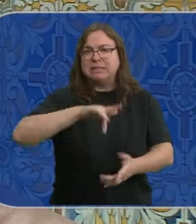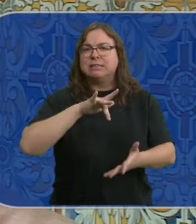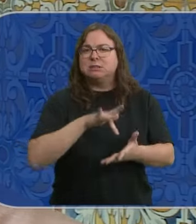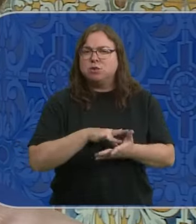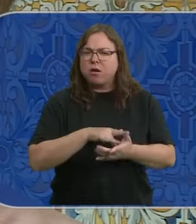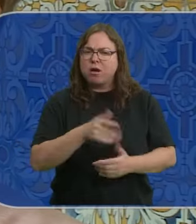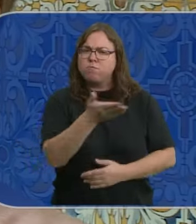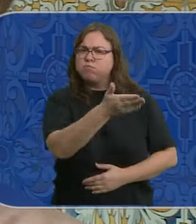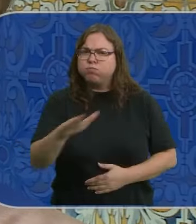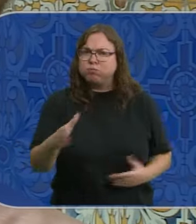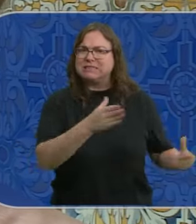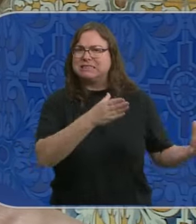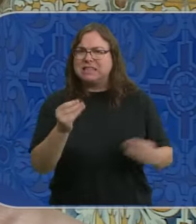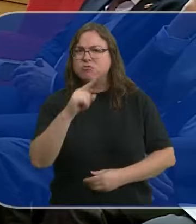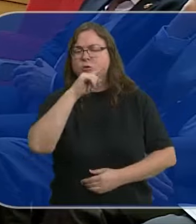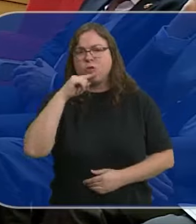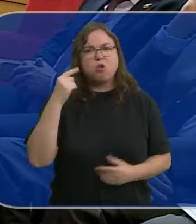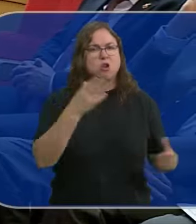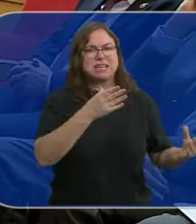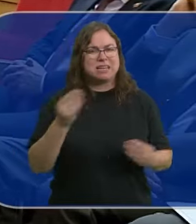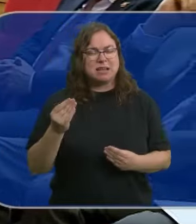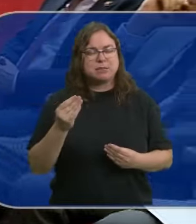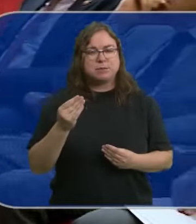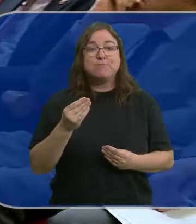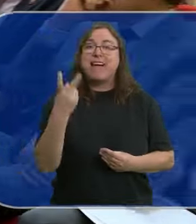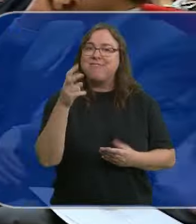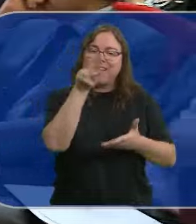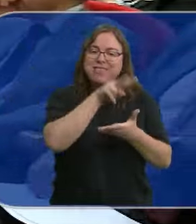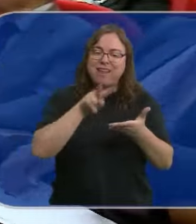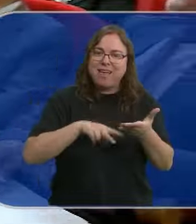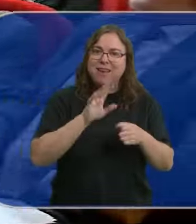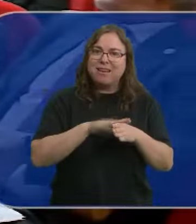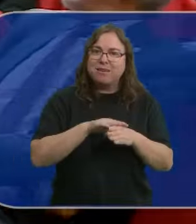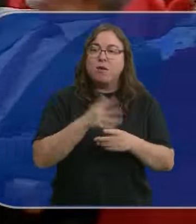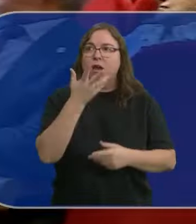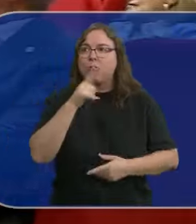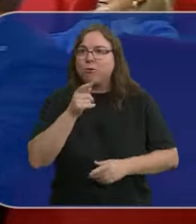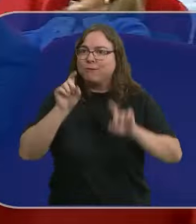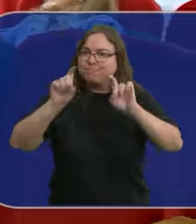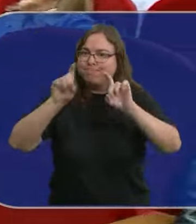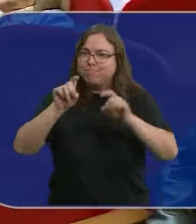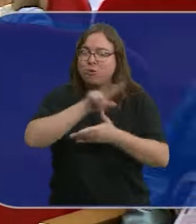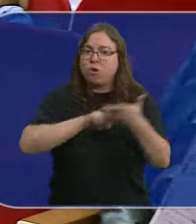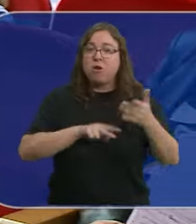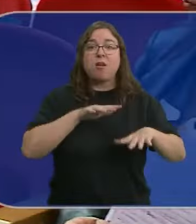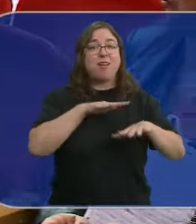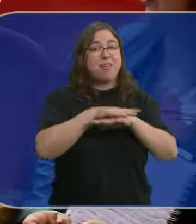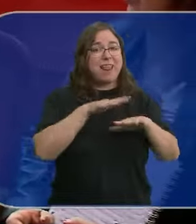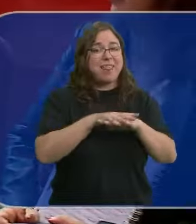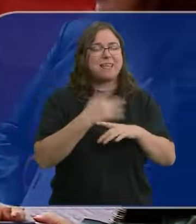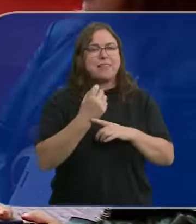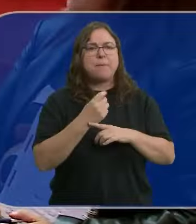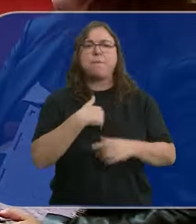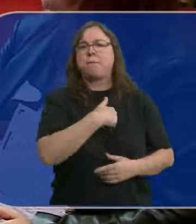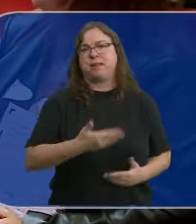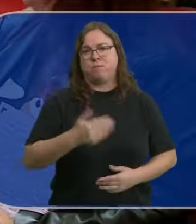causado tantísimas víctimas, tantísimo dolor. La lectura es imprescindible para paliar dicho desconocimiento. Las redes deberían jugar un